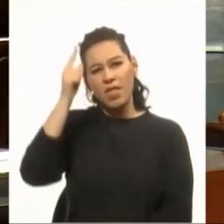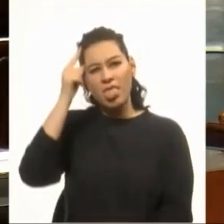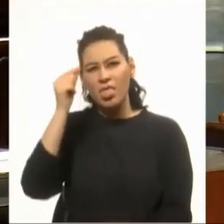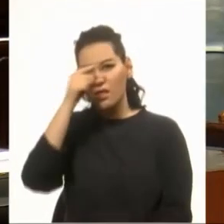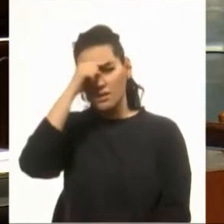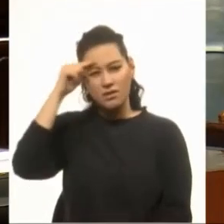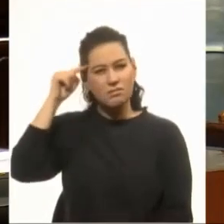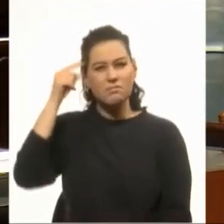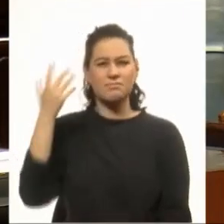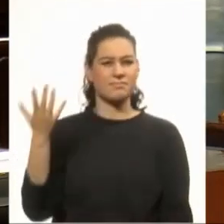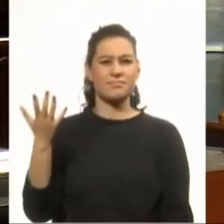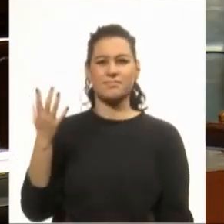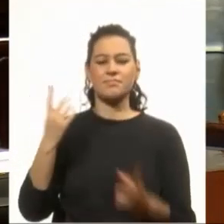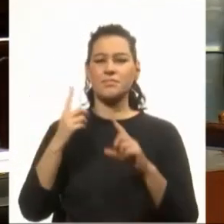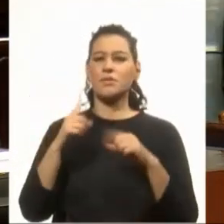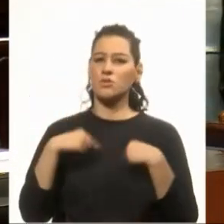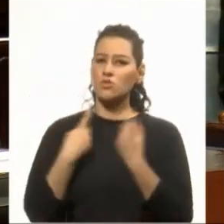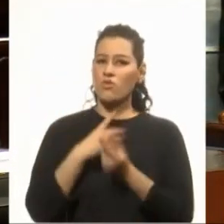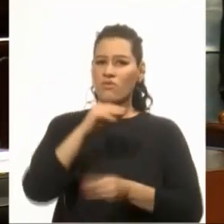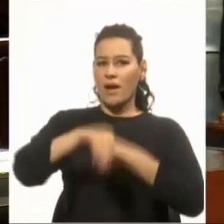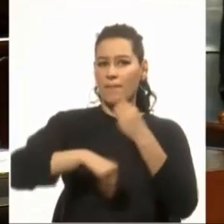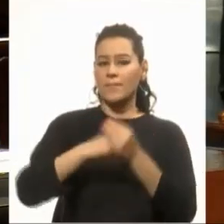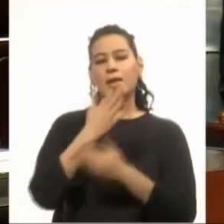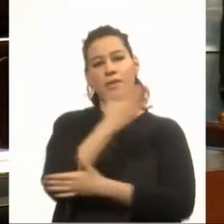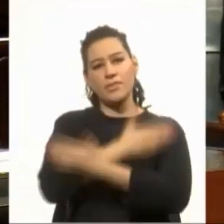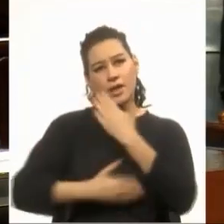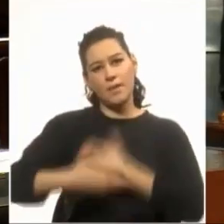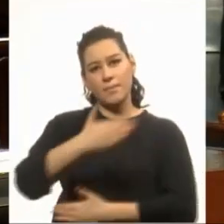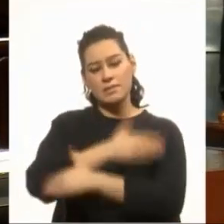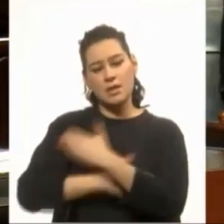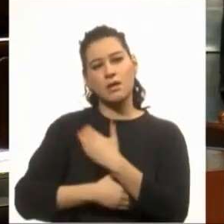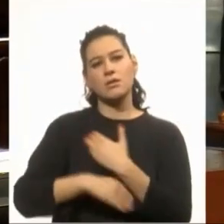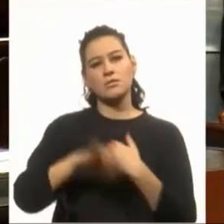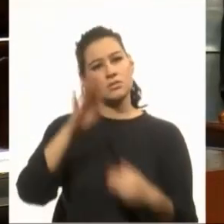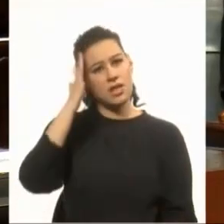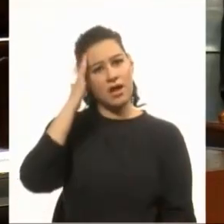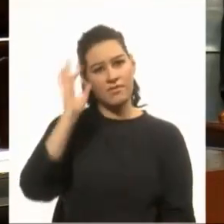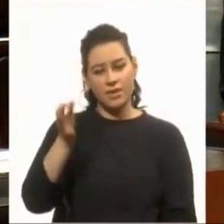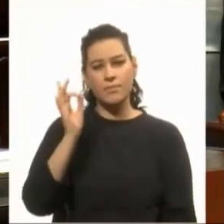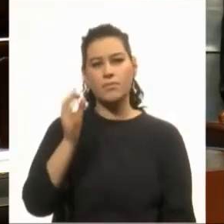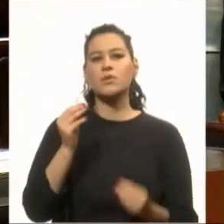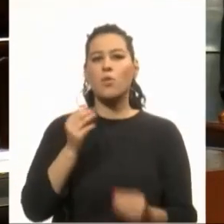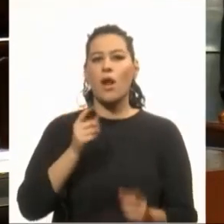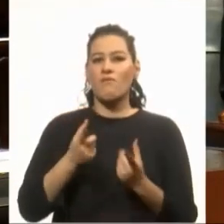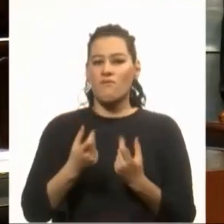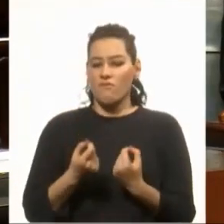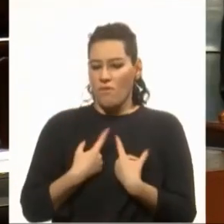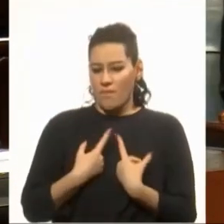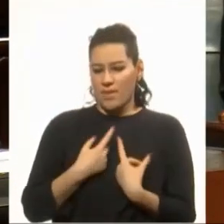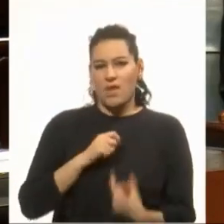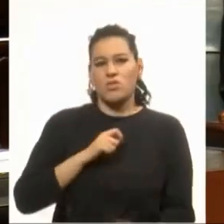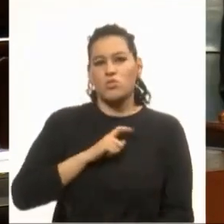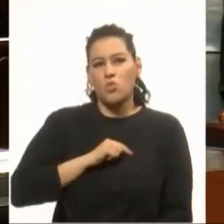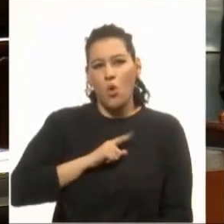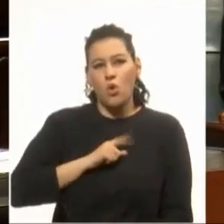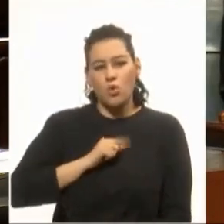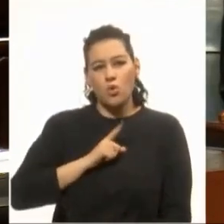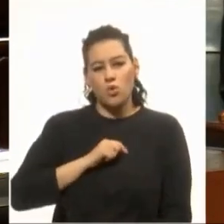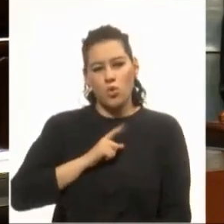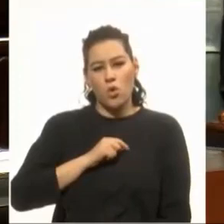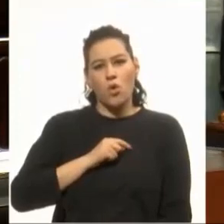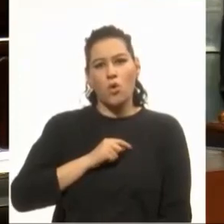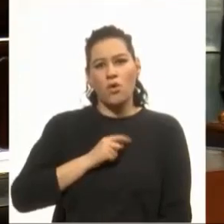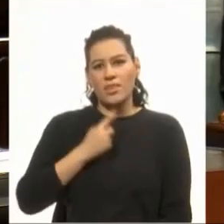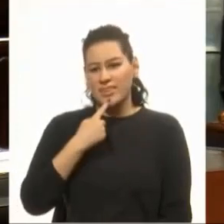Sabemos que tenemos familiares con discapacidad, sabemos lo que duele esta